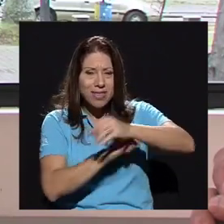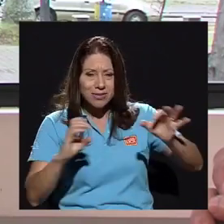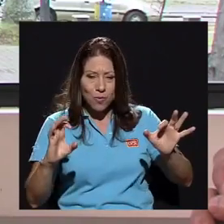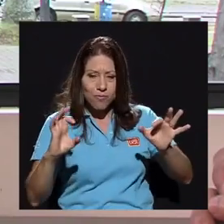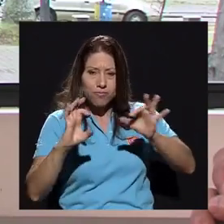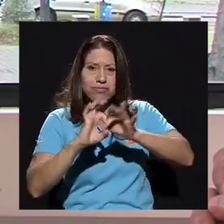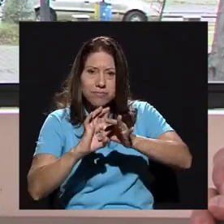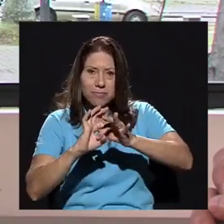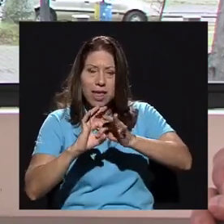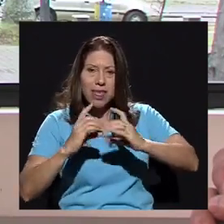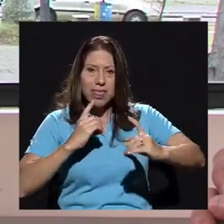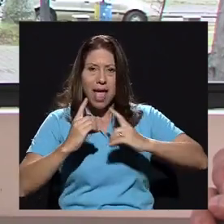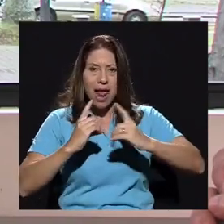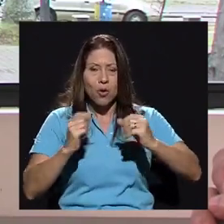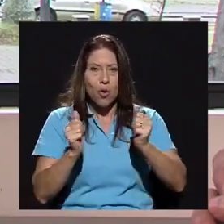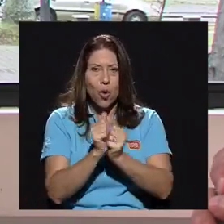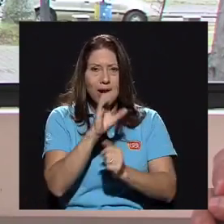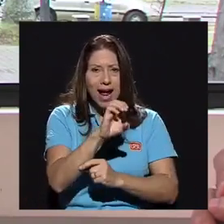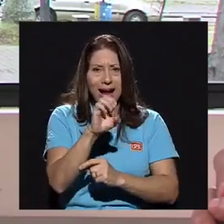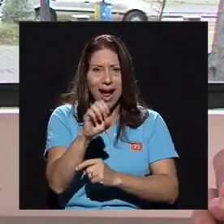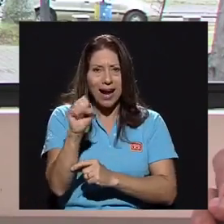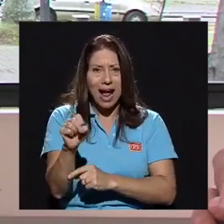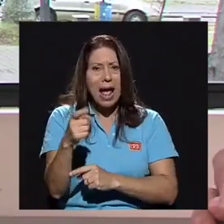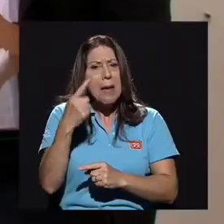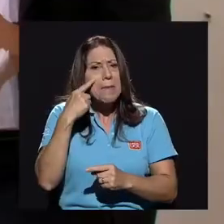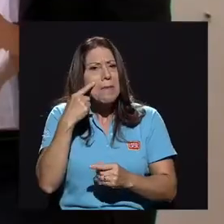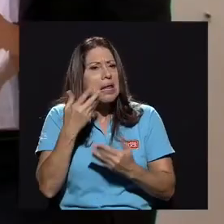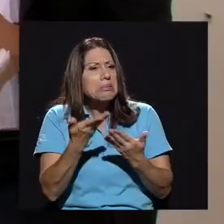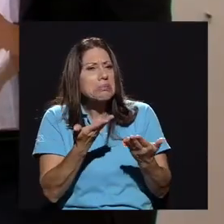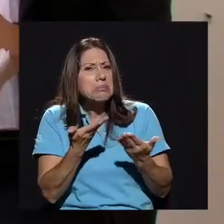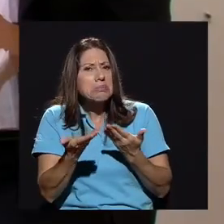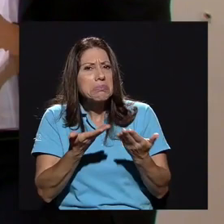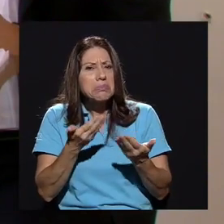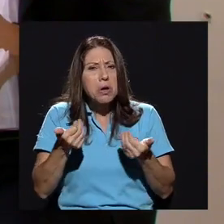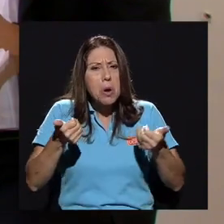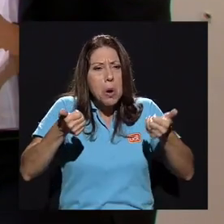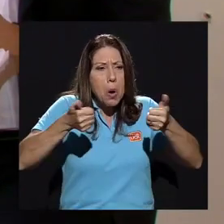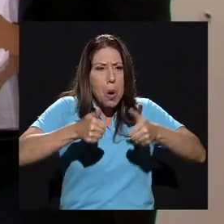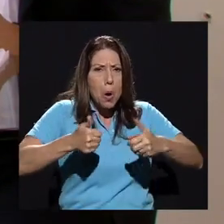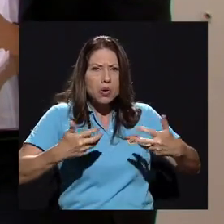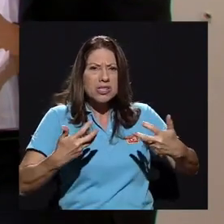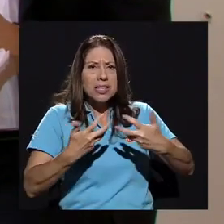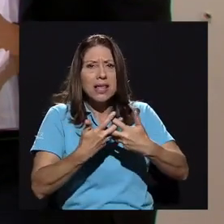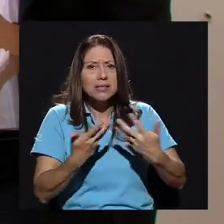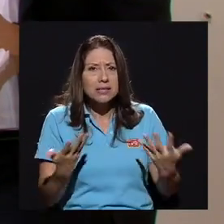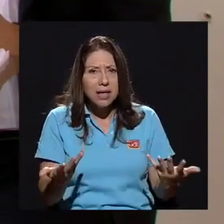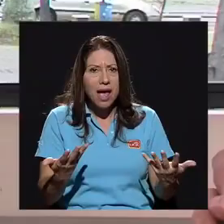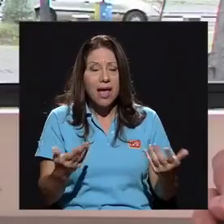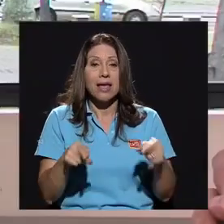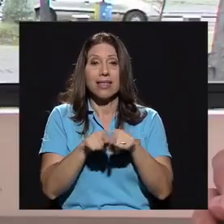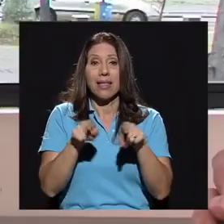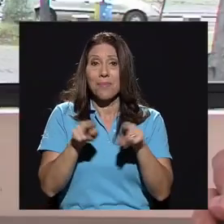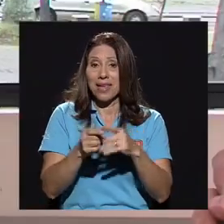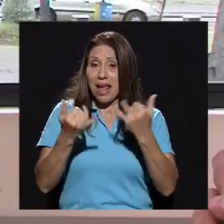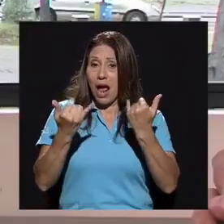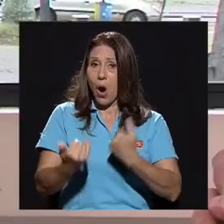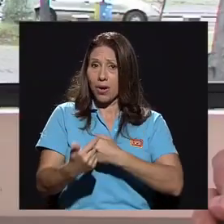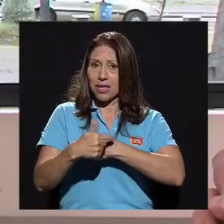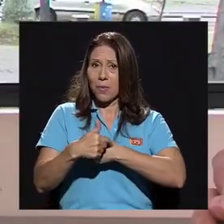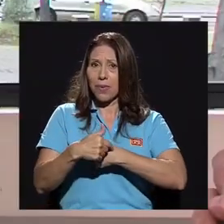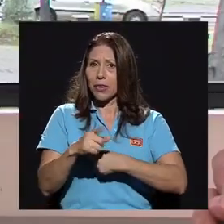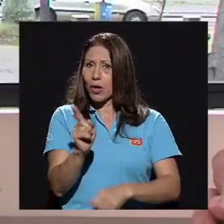ver en qué cosas podemos tener coincidencia. Y por el otro lado, es el momento en que, sin